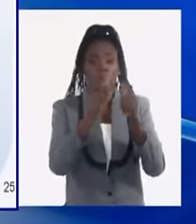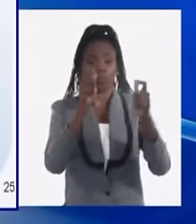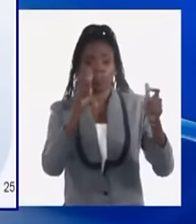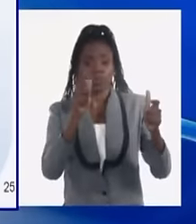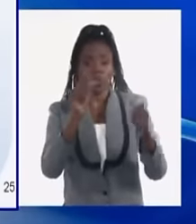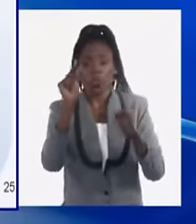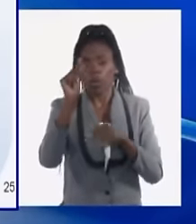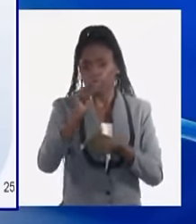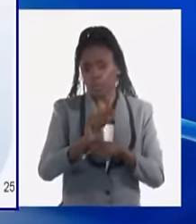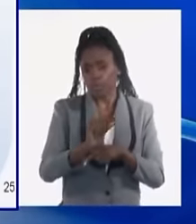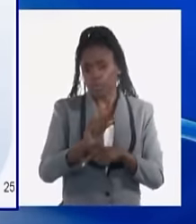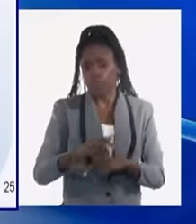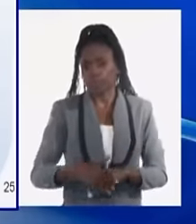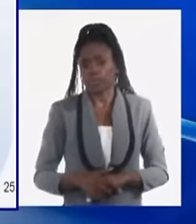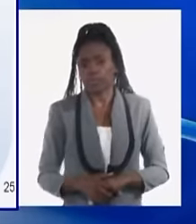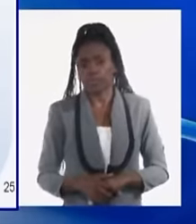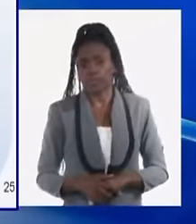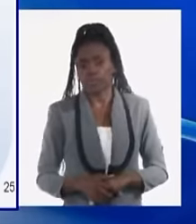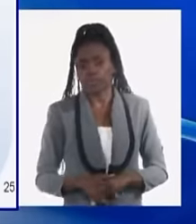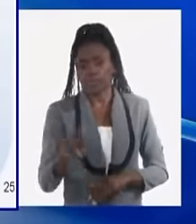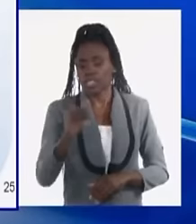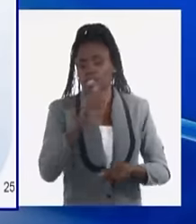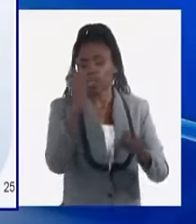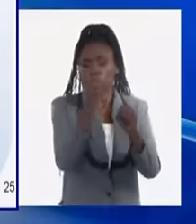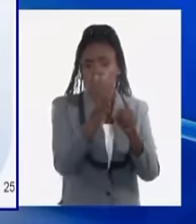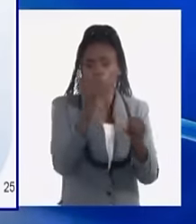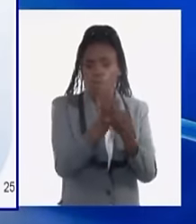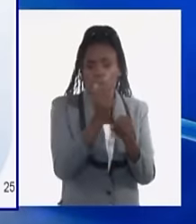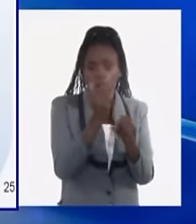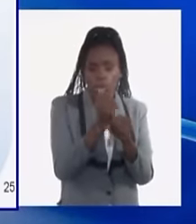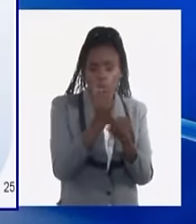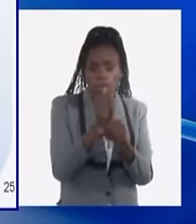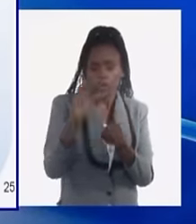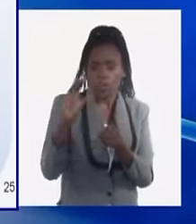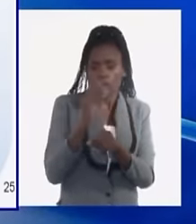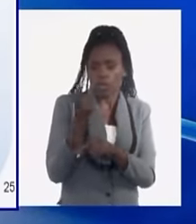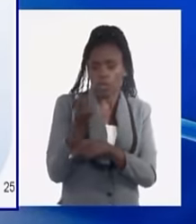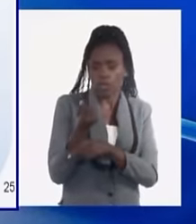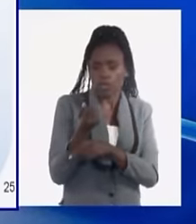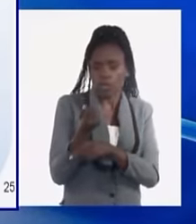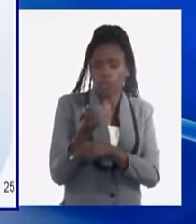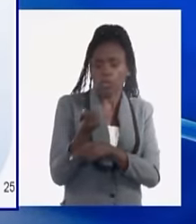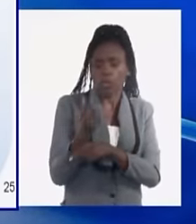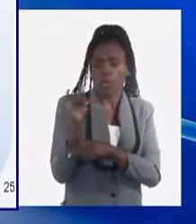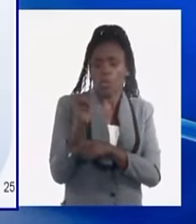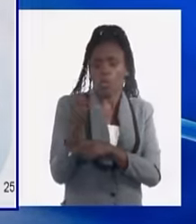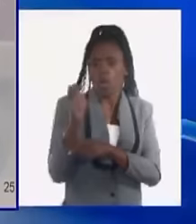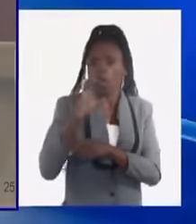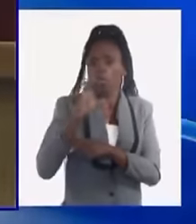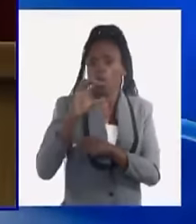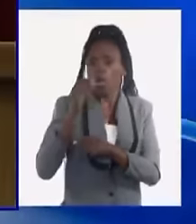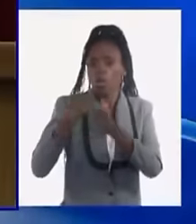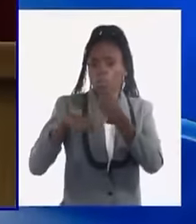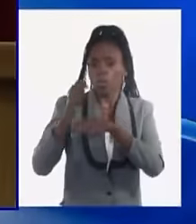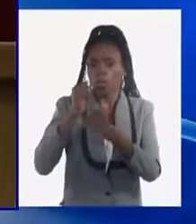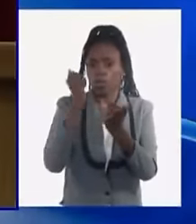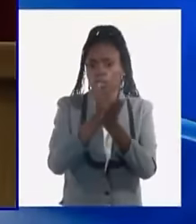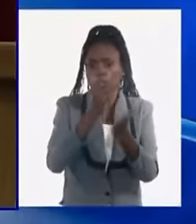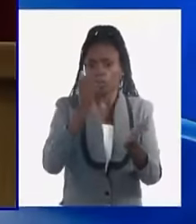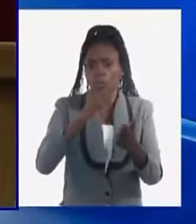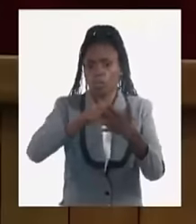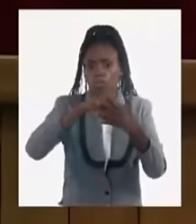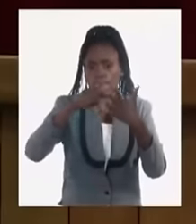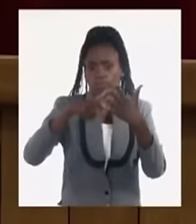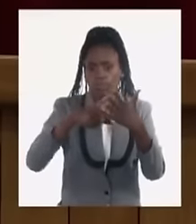minorista, así como el empleo de crédito financiero y comercial. Ya hemos aprobado en el Comité Ejecutivo